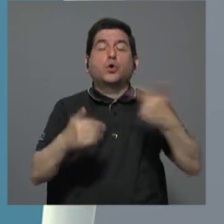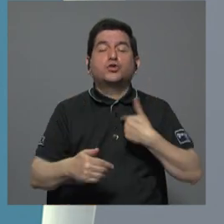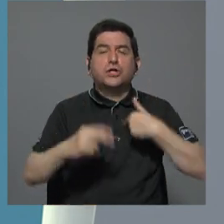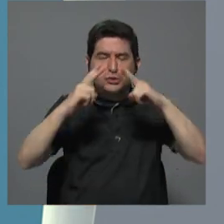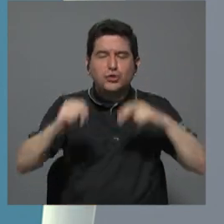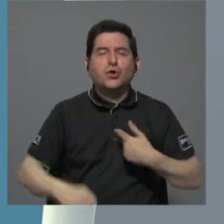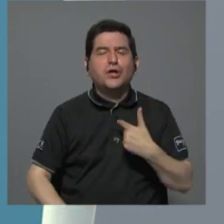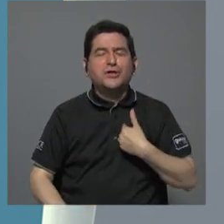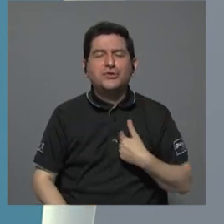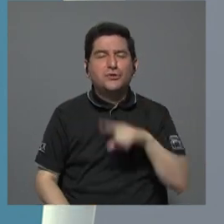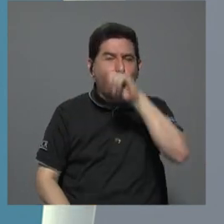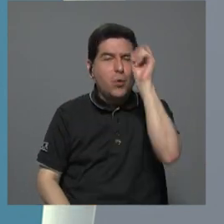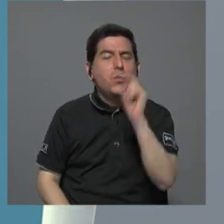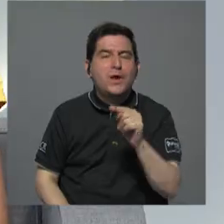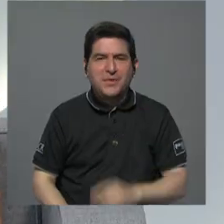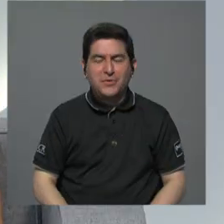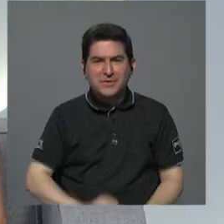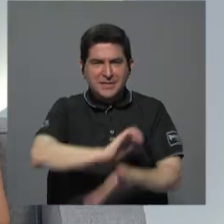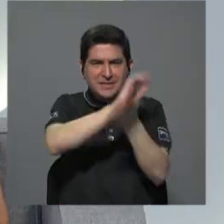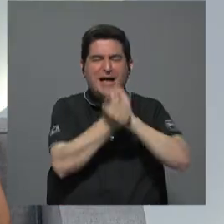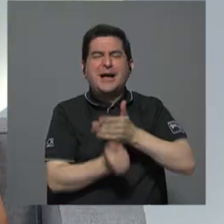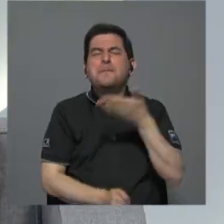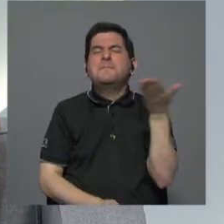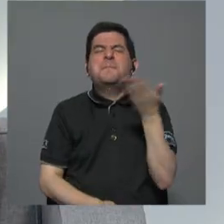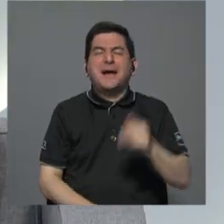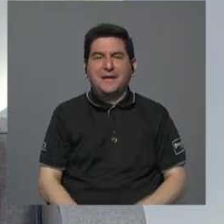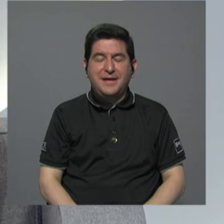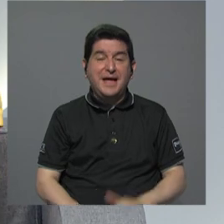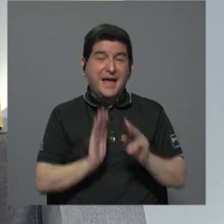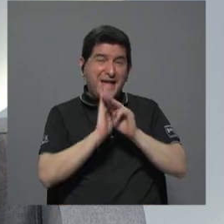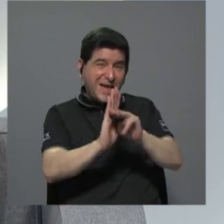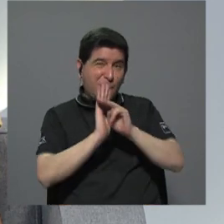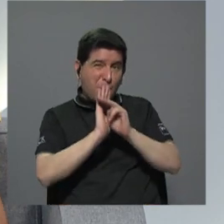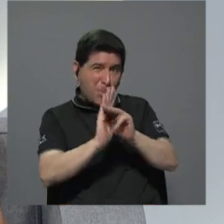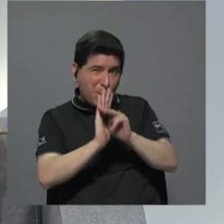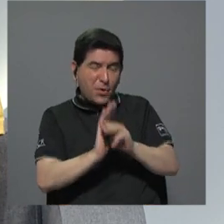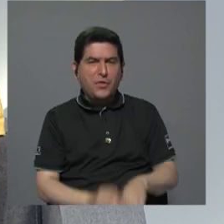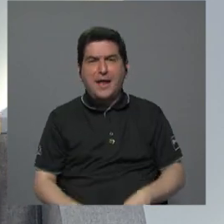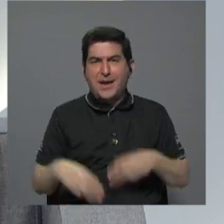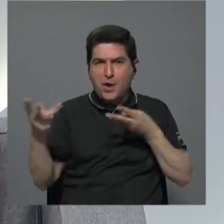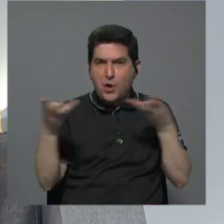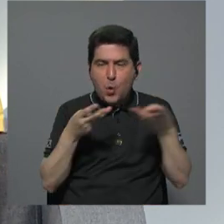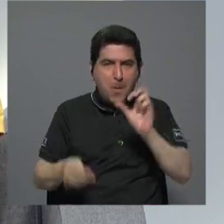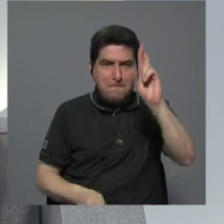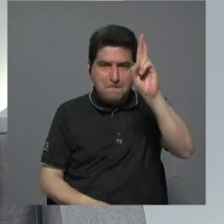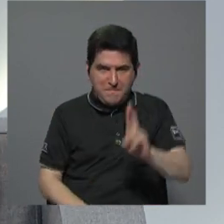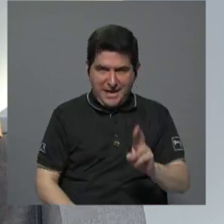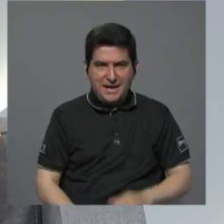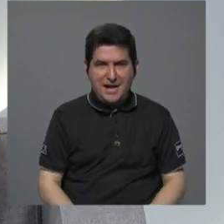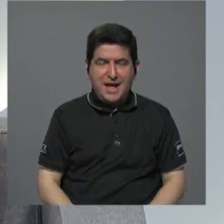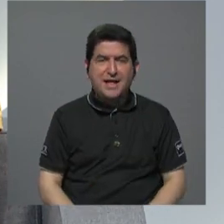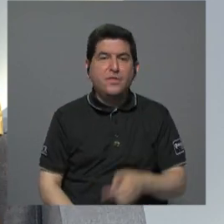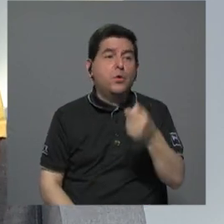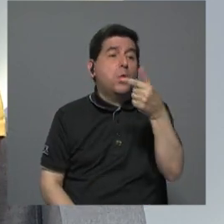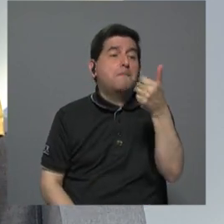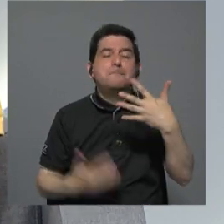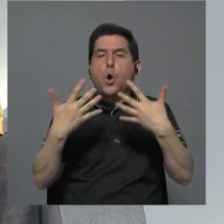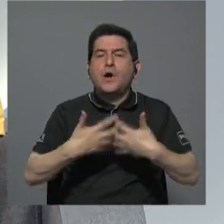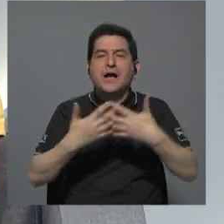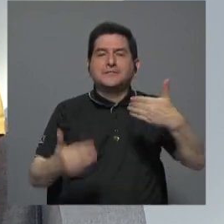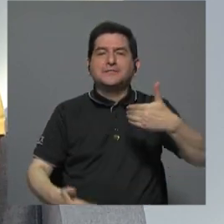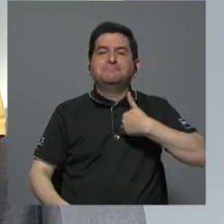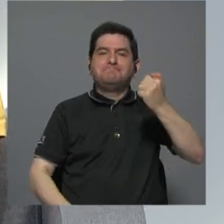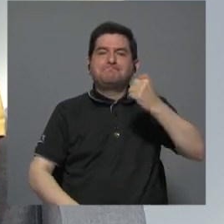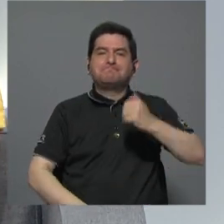revisaría. lo voy a hacer con esta pregunta. ¿Qué cambiarían ustedes en un modelo cuando el mercado costarricense es de pocas empresas?